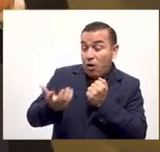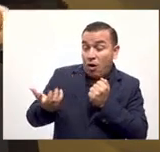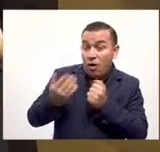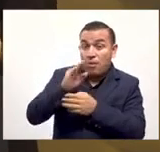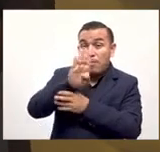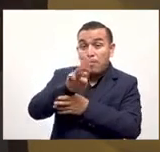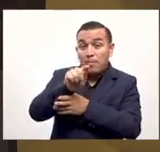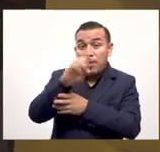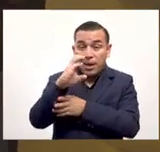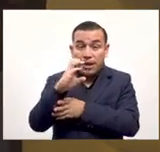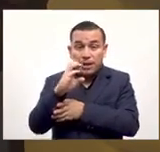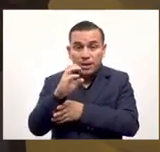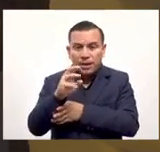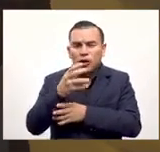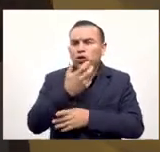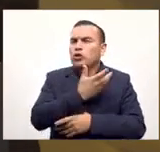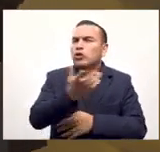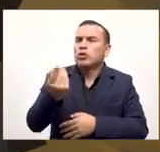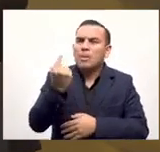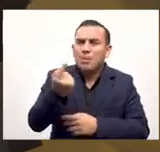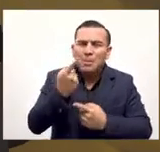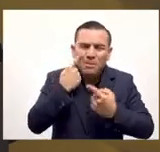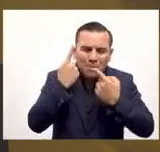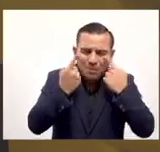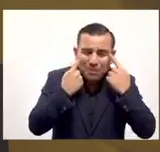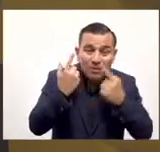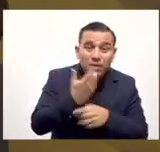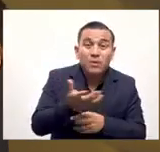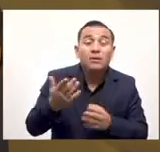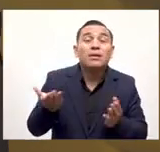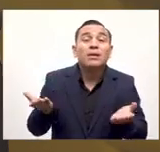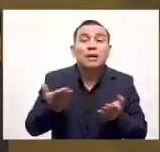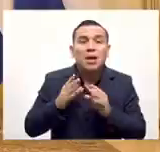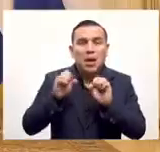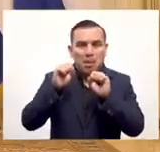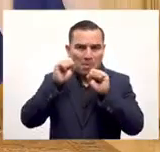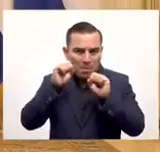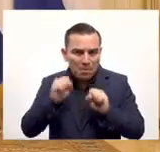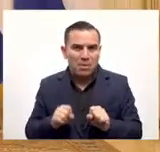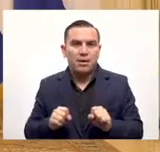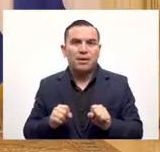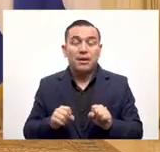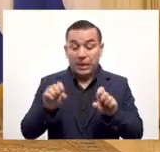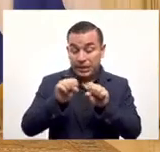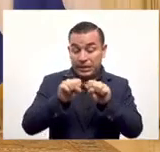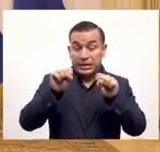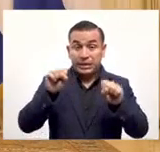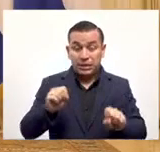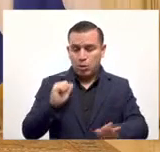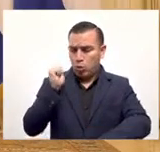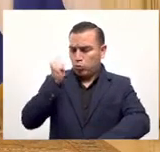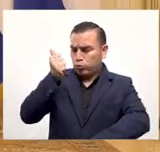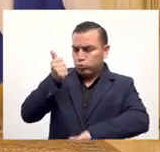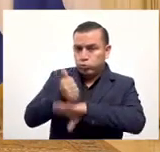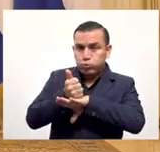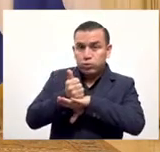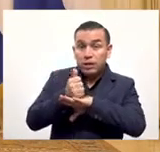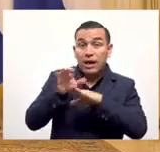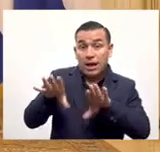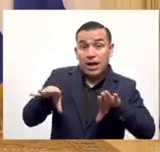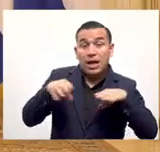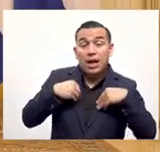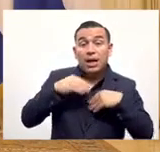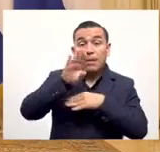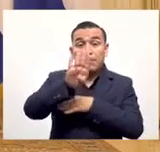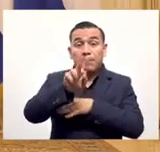que le acepten sus bitcoins no solo a Miguel sino a los turistas a los inversionistas etcétera tenemos este sistema para aceptar